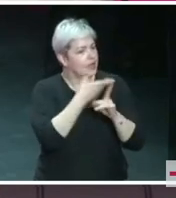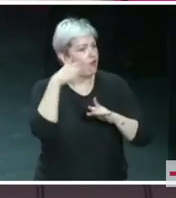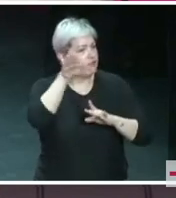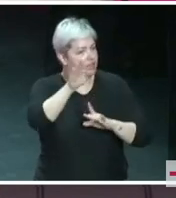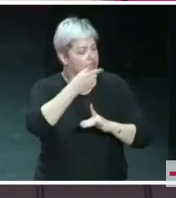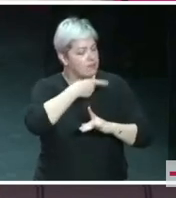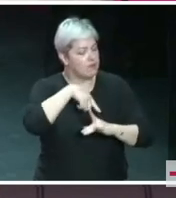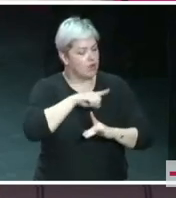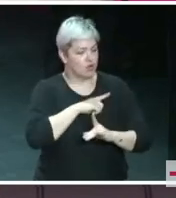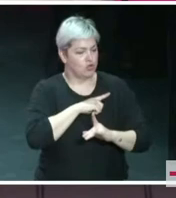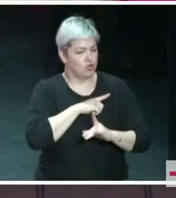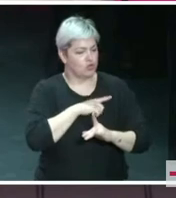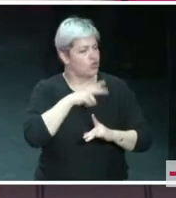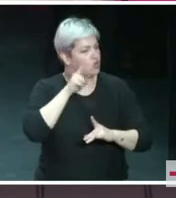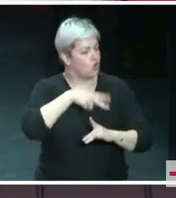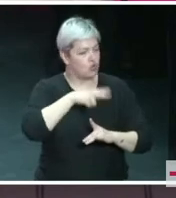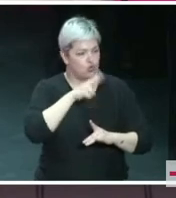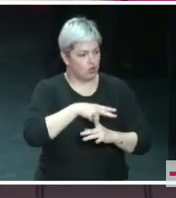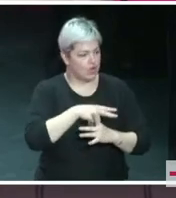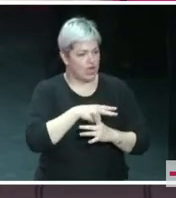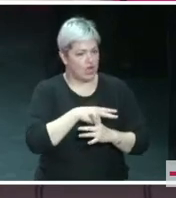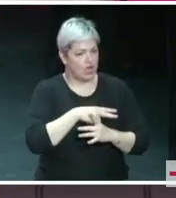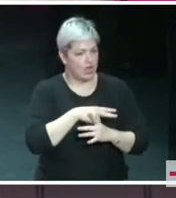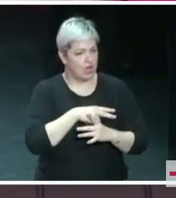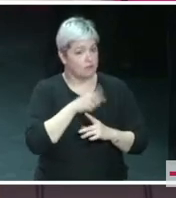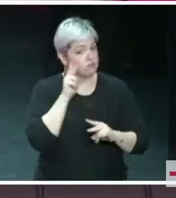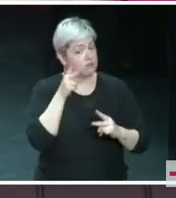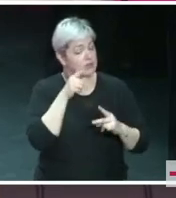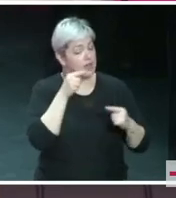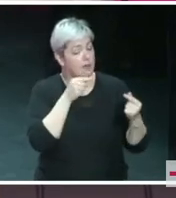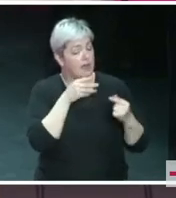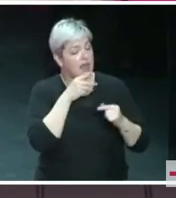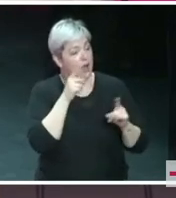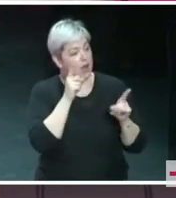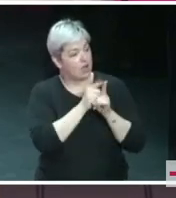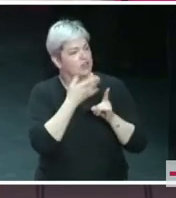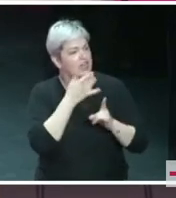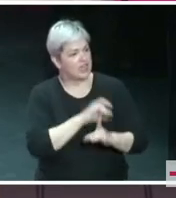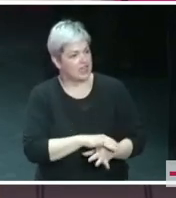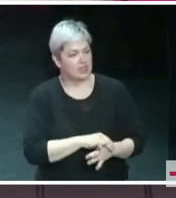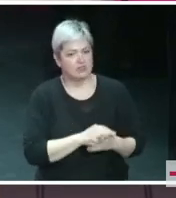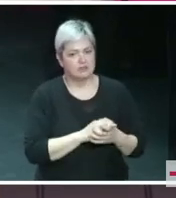Nosotros no le pegamos nunca, tiro a los que están peleando contra el fascismo.